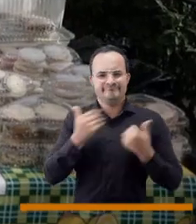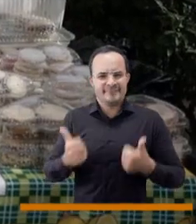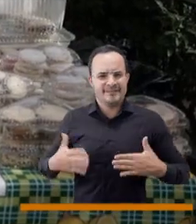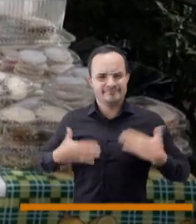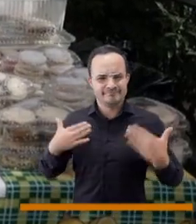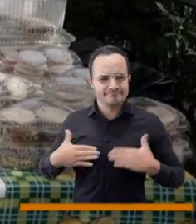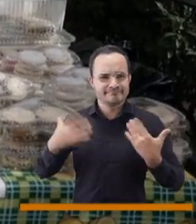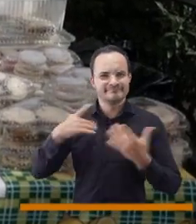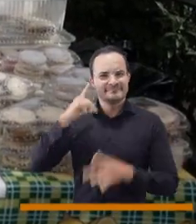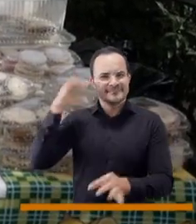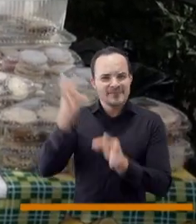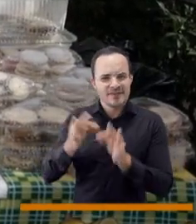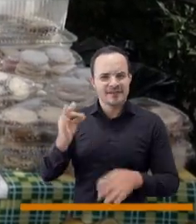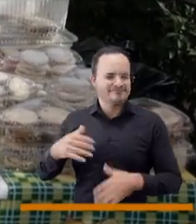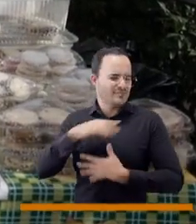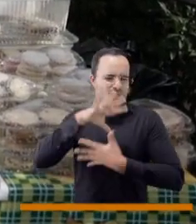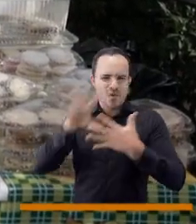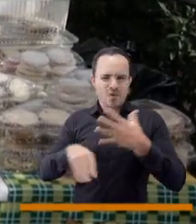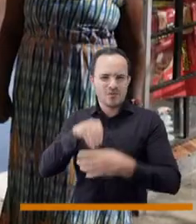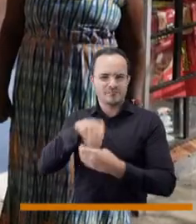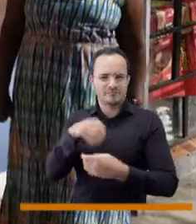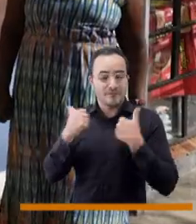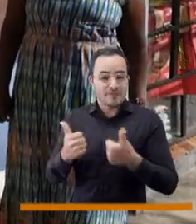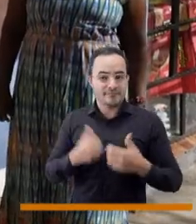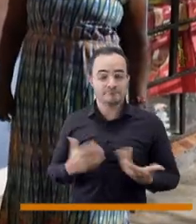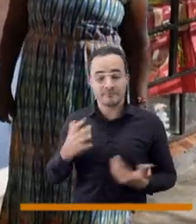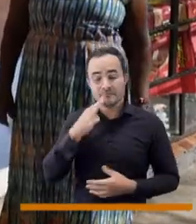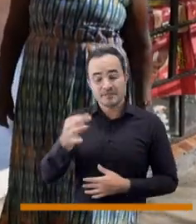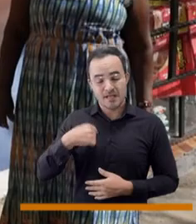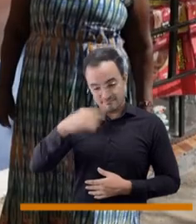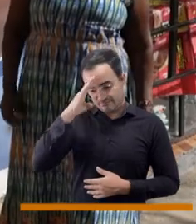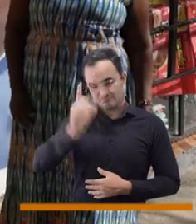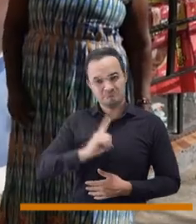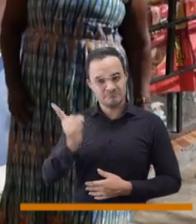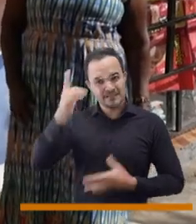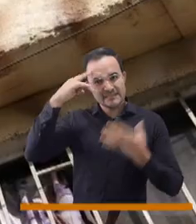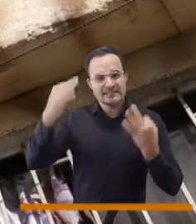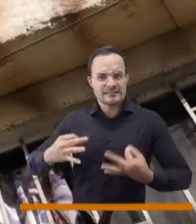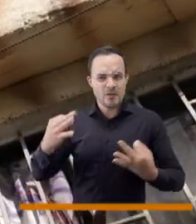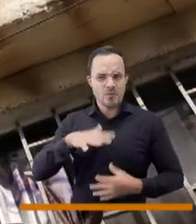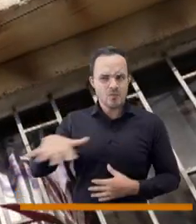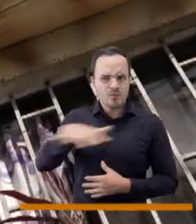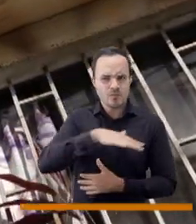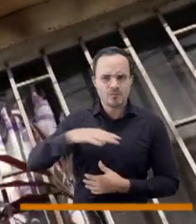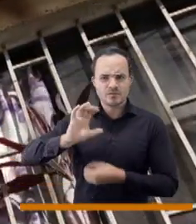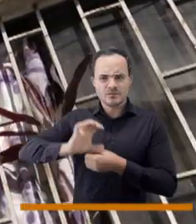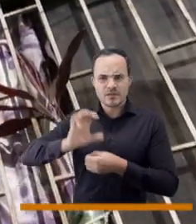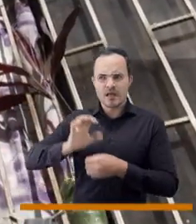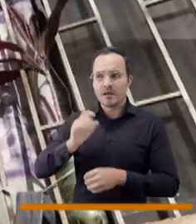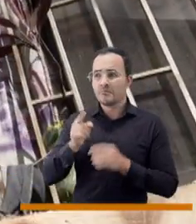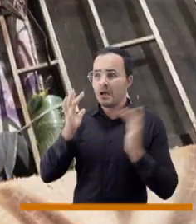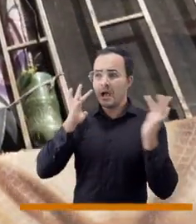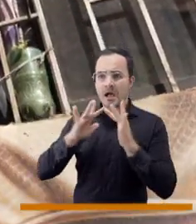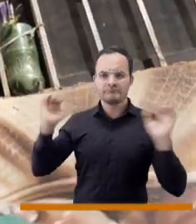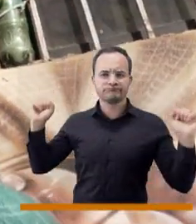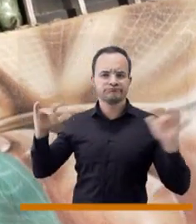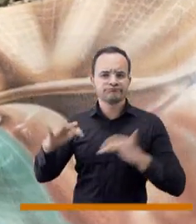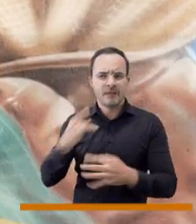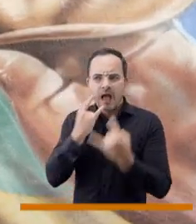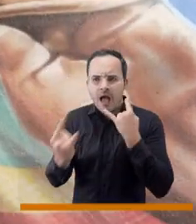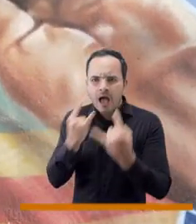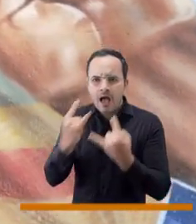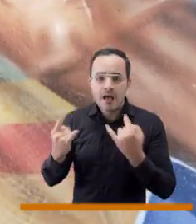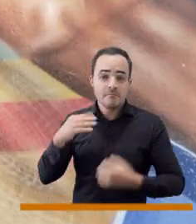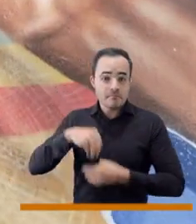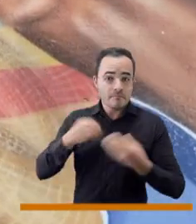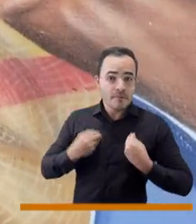y eso es lo que refleja este lugar, y estamos convencidos que se está convirtiendo en un lugar atractivo para la ciudad, para propios y extranjeros, y aquí